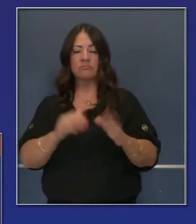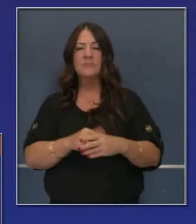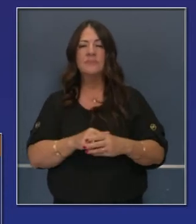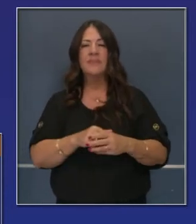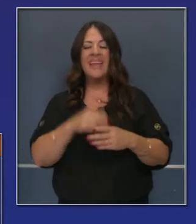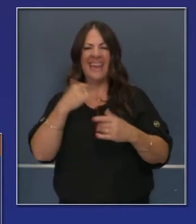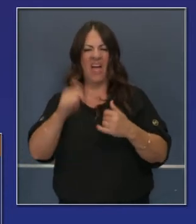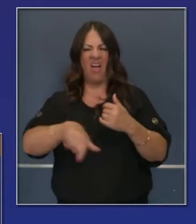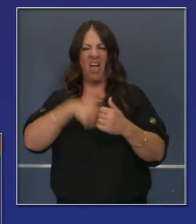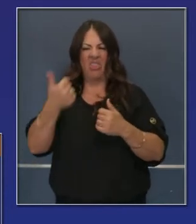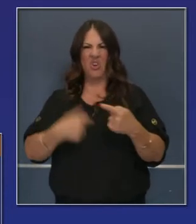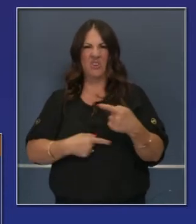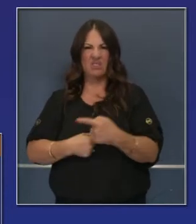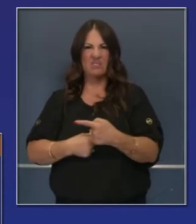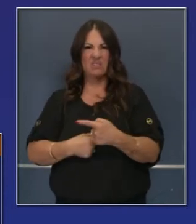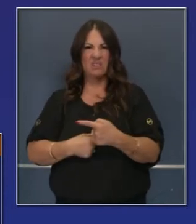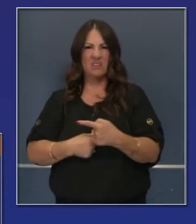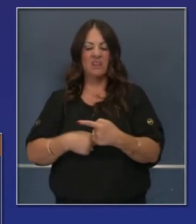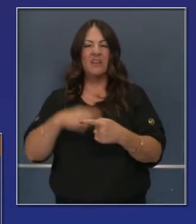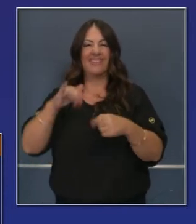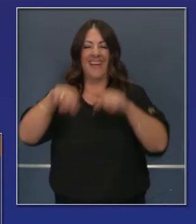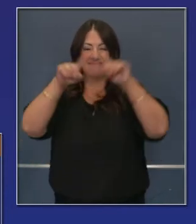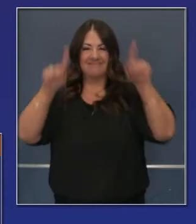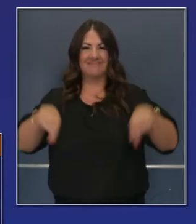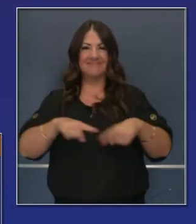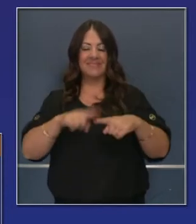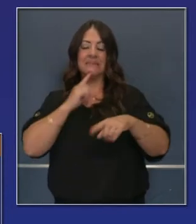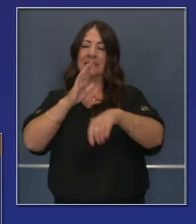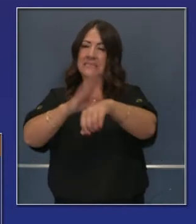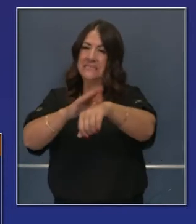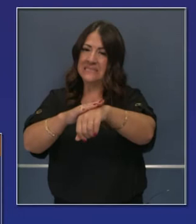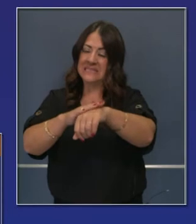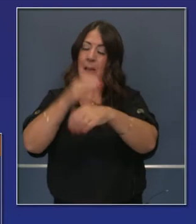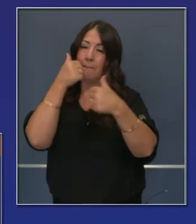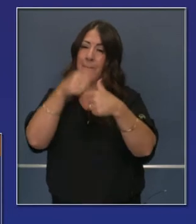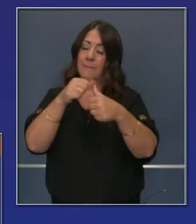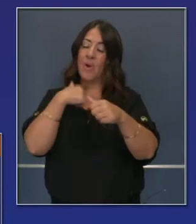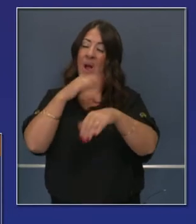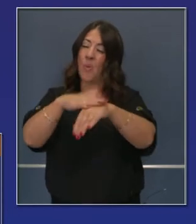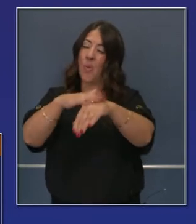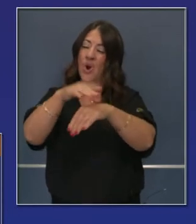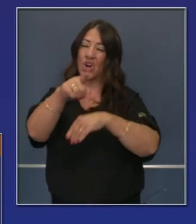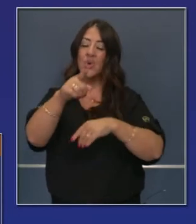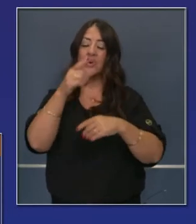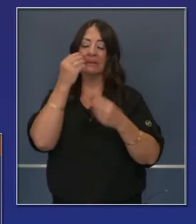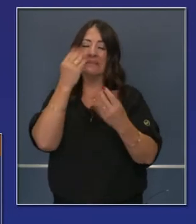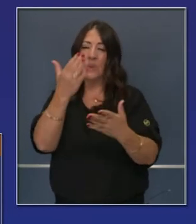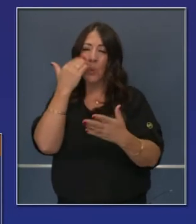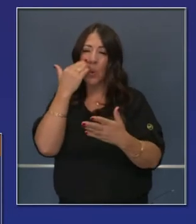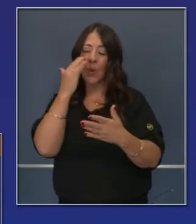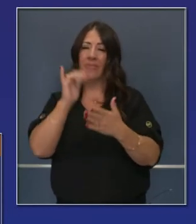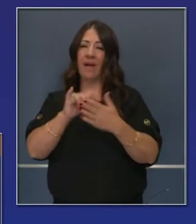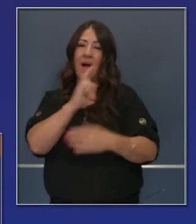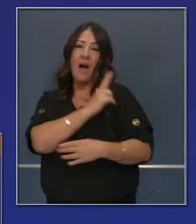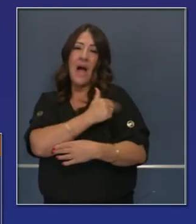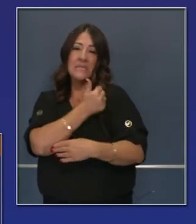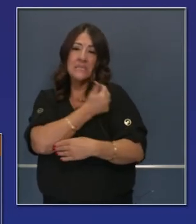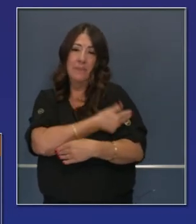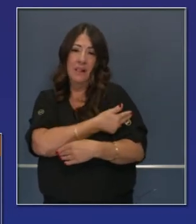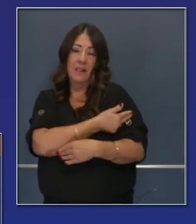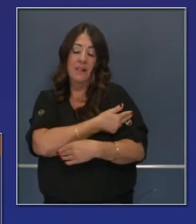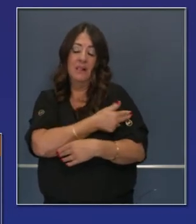Y aquí está la transparencia que nos preocupa un poco. Hemos estado viendo esto por varias semanas. Recordarán que las